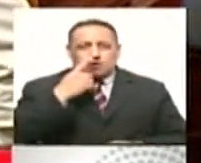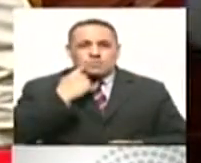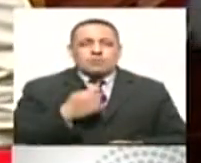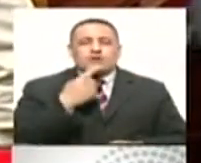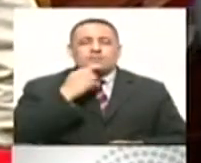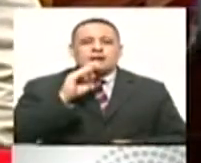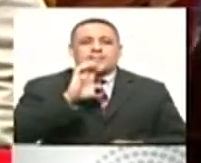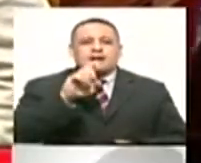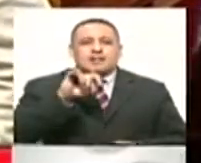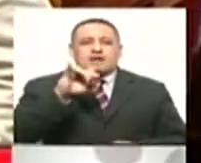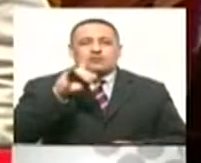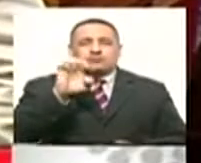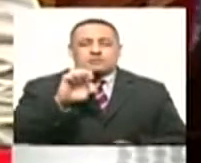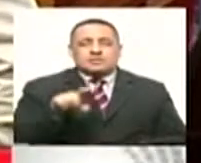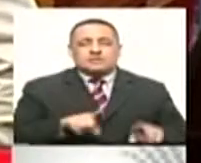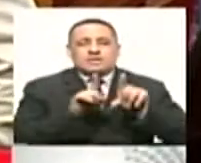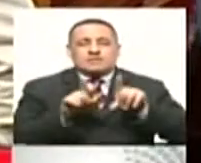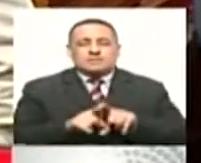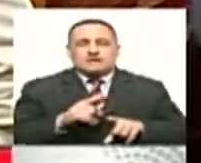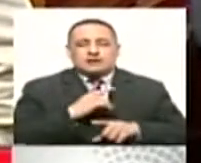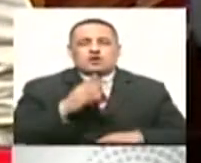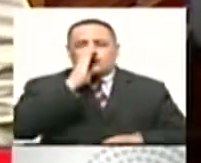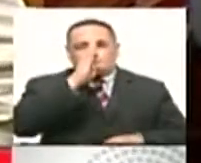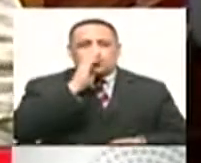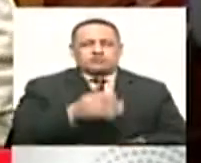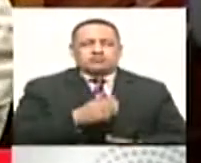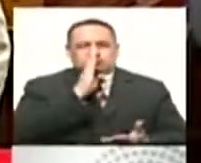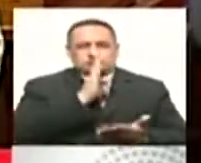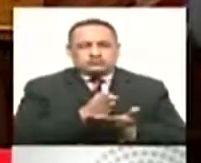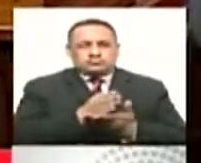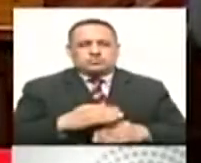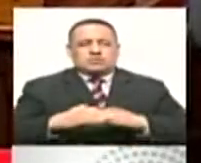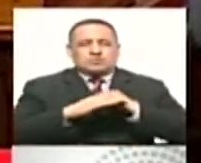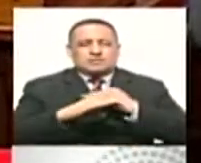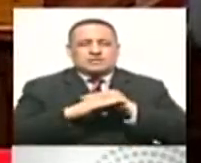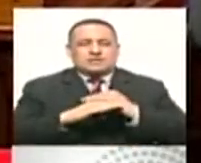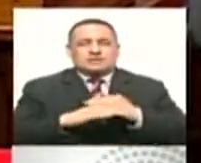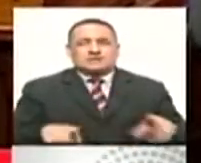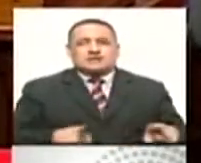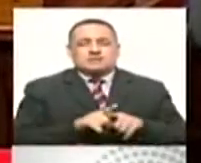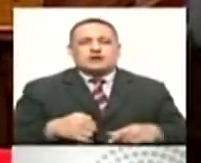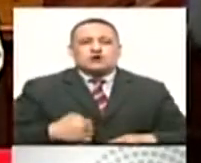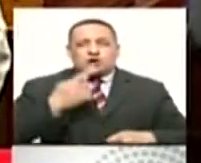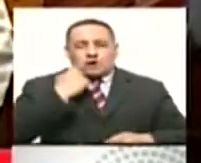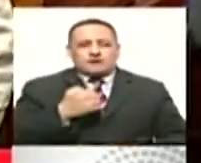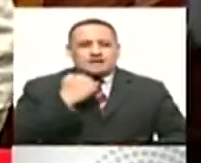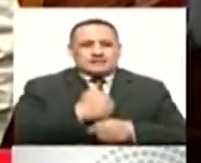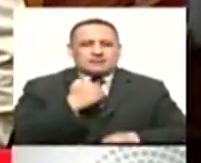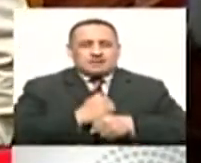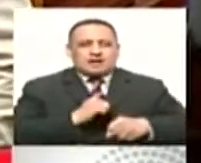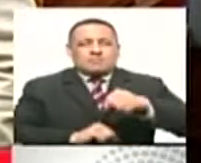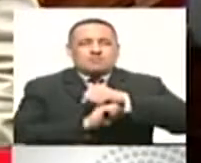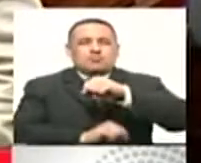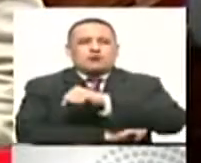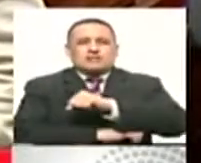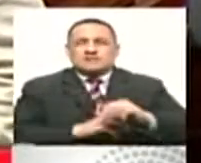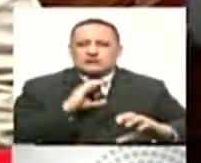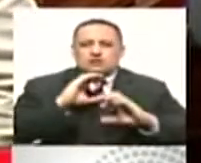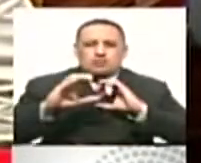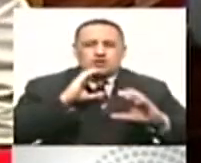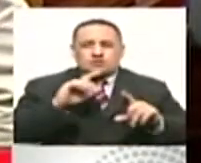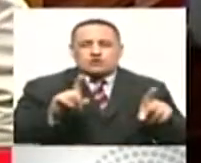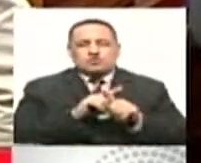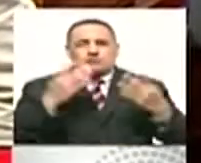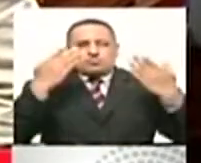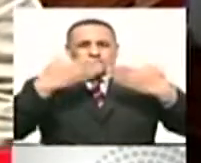Por el cronograma, dices tú. Sí, es lo que leo, que se va a comenzar a vacunar en noviembre recién. Pero digamos, los